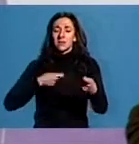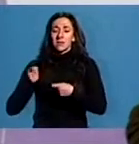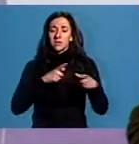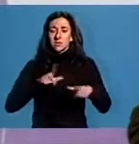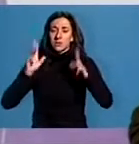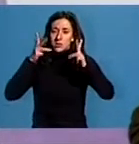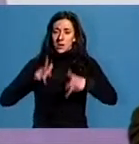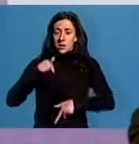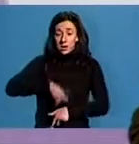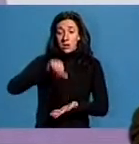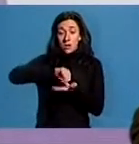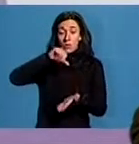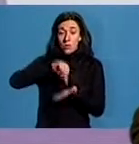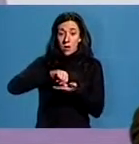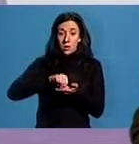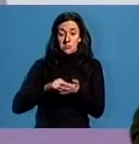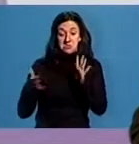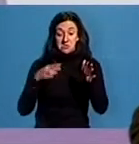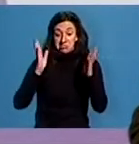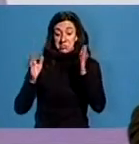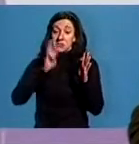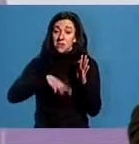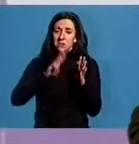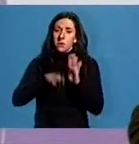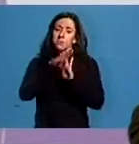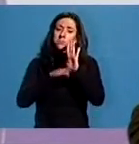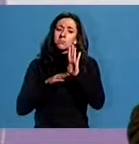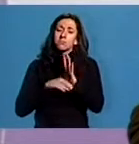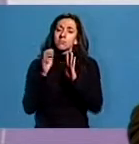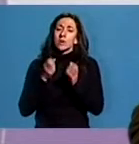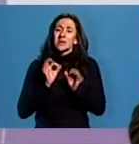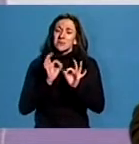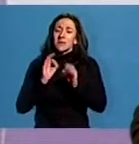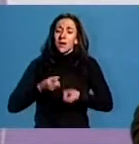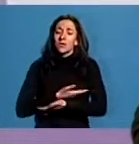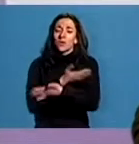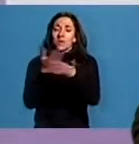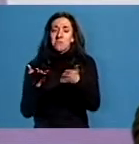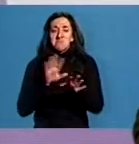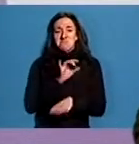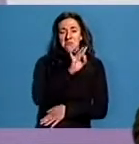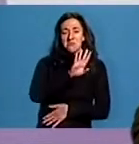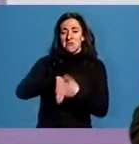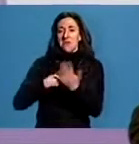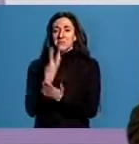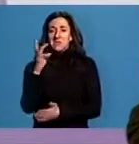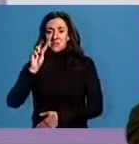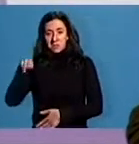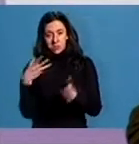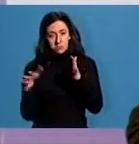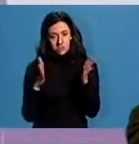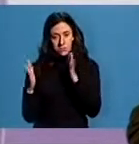de hostalaría da cidade, que durante tres meses ofrecerán menús especiais cunos prezos que oscilan entre os 14 e os 30 euros.